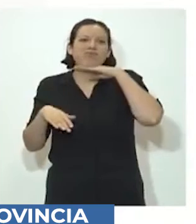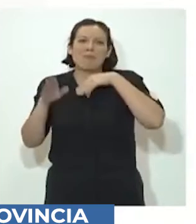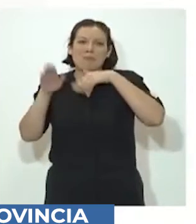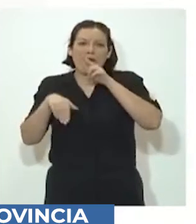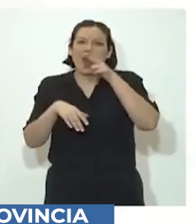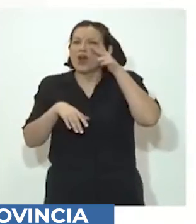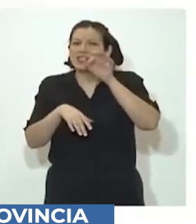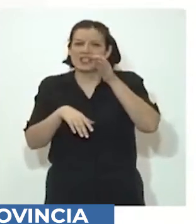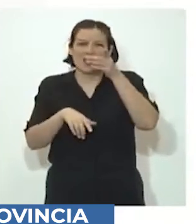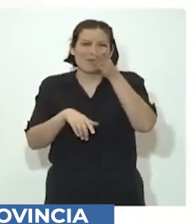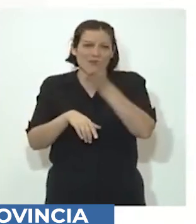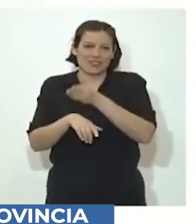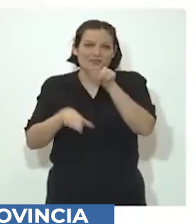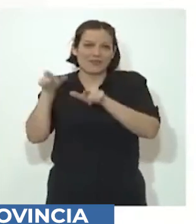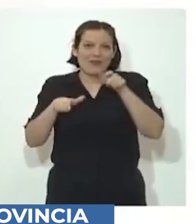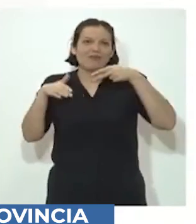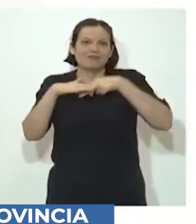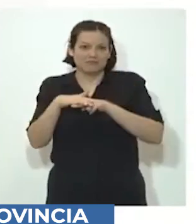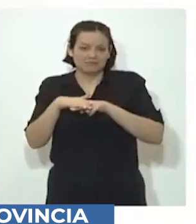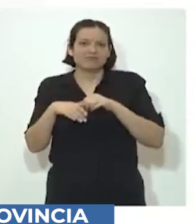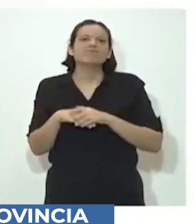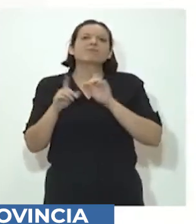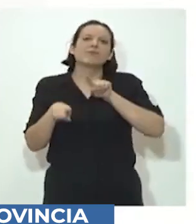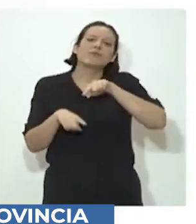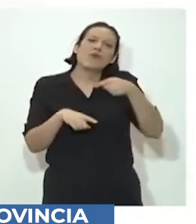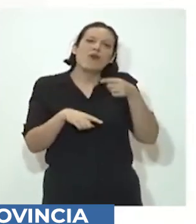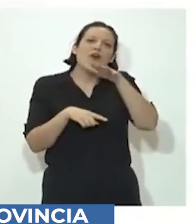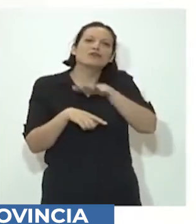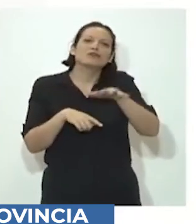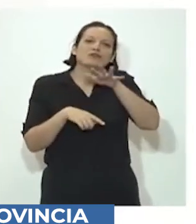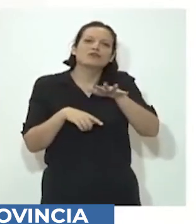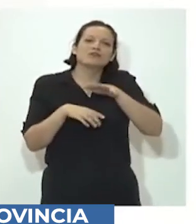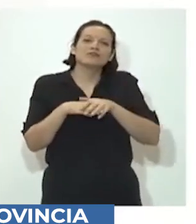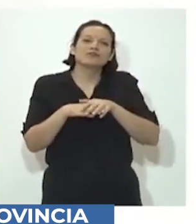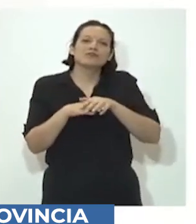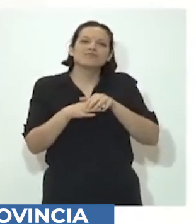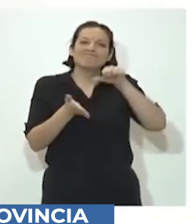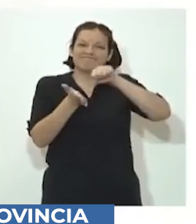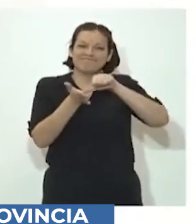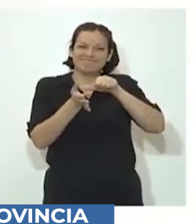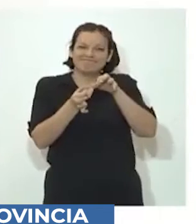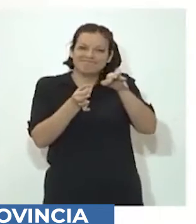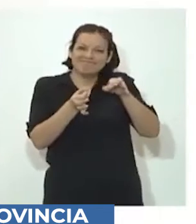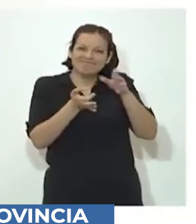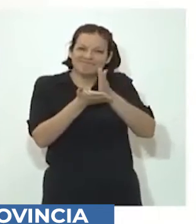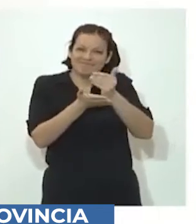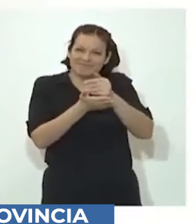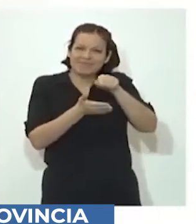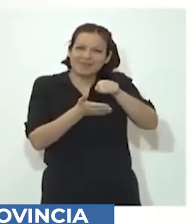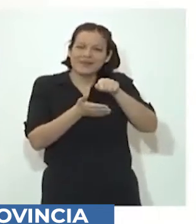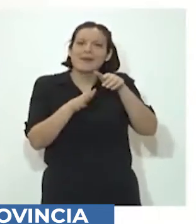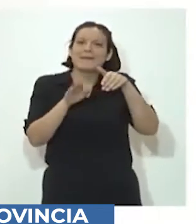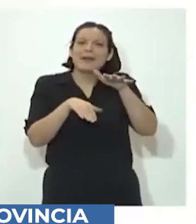También otra zona que está presentando especial interés está relacionado